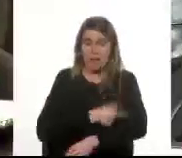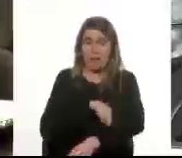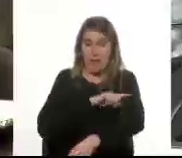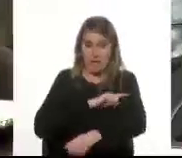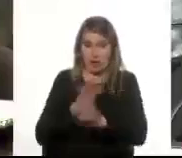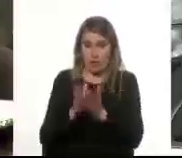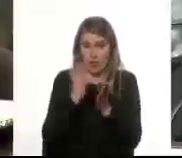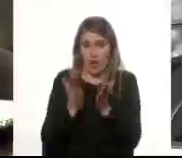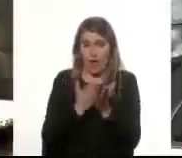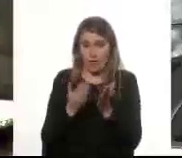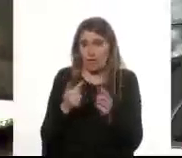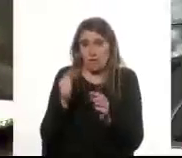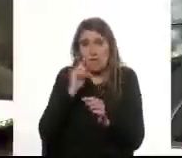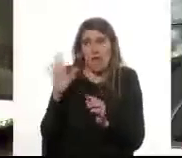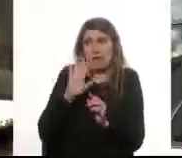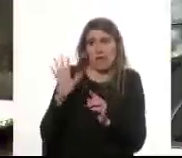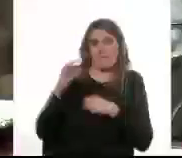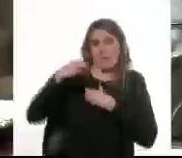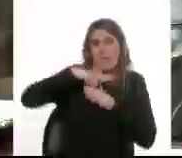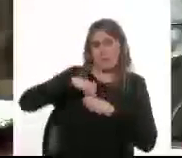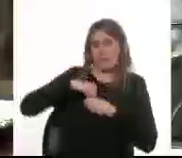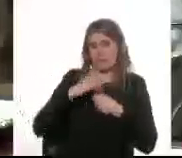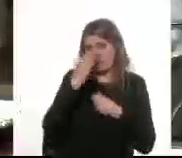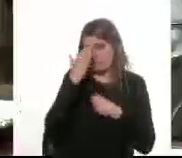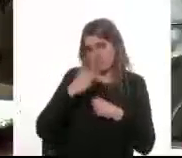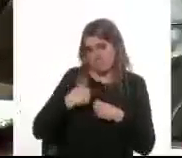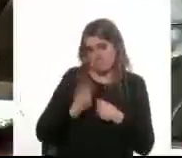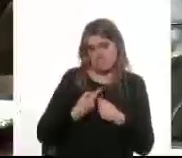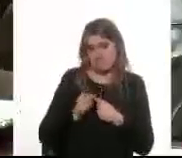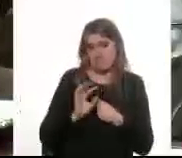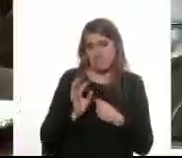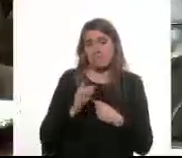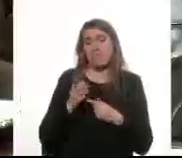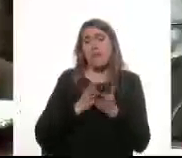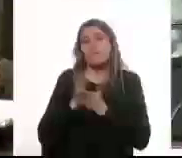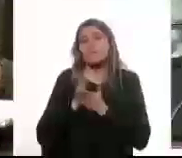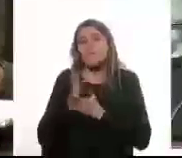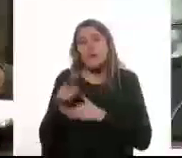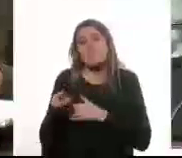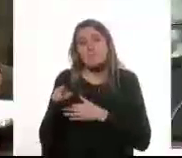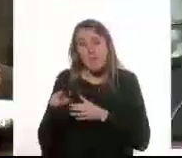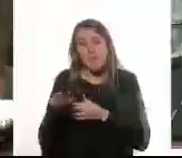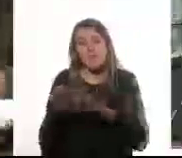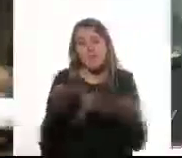años Pero siempre ha manejado un éxito de editorial